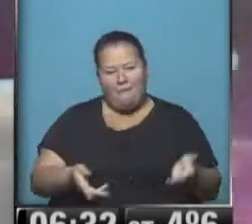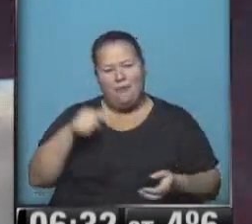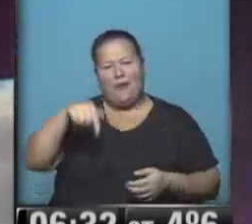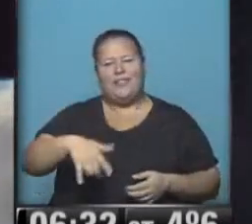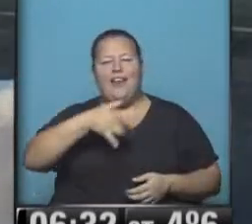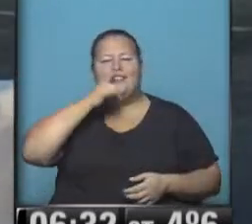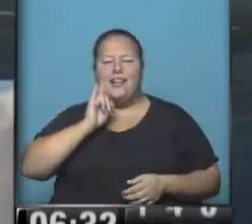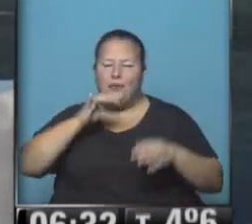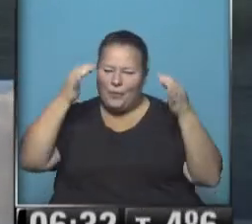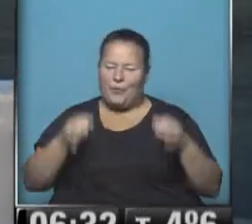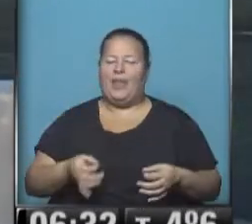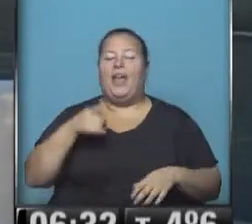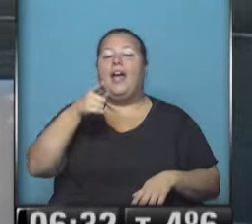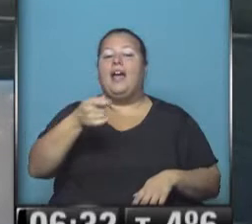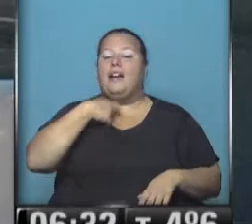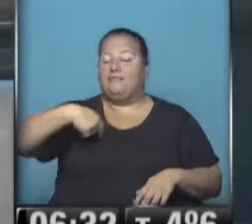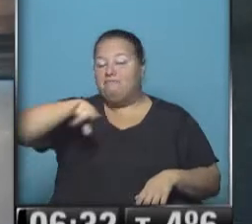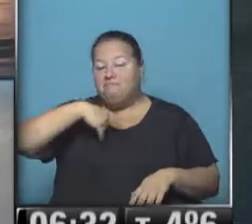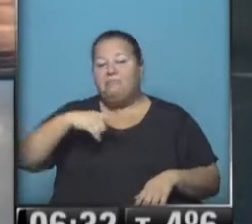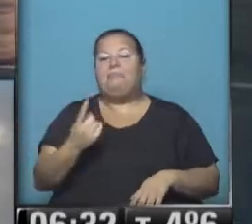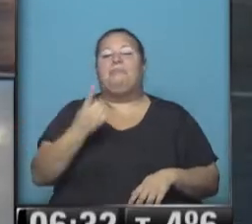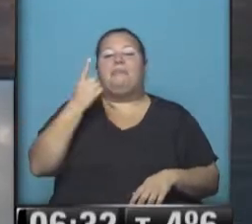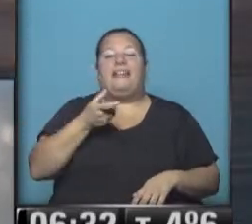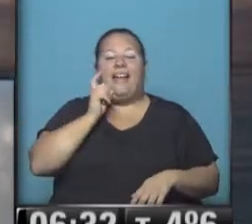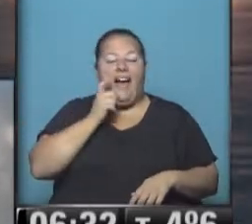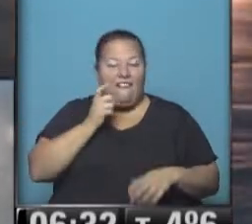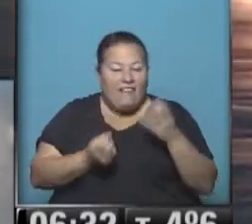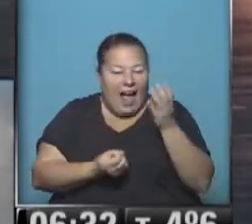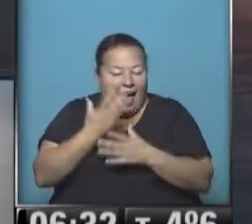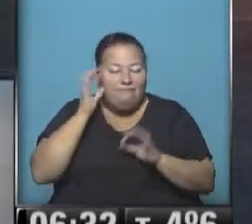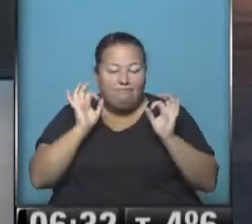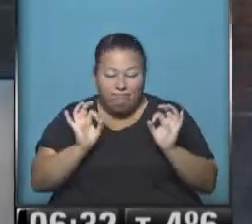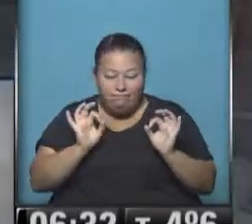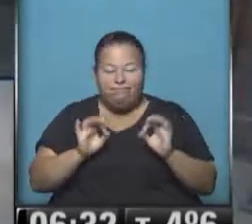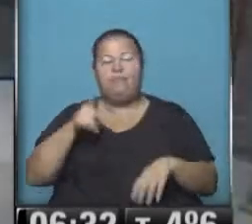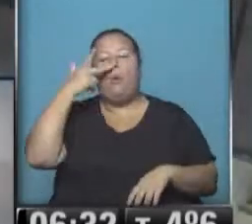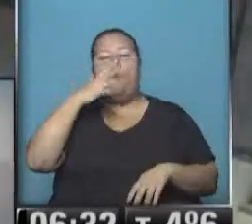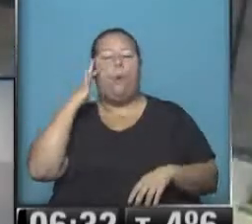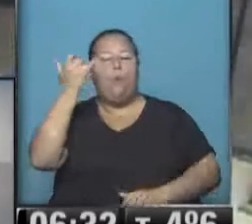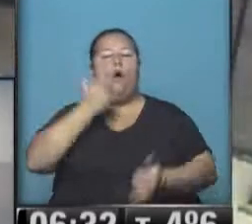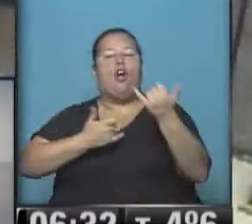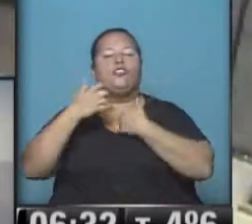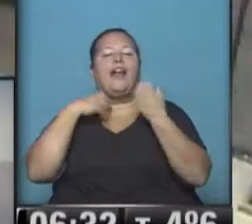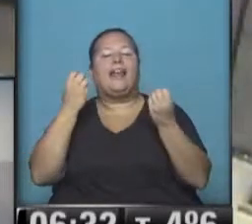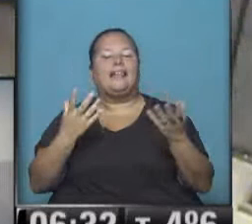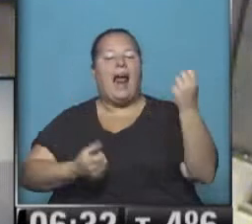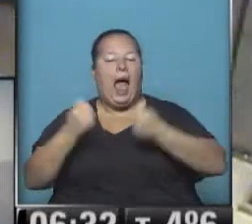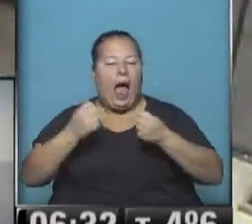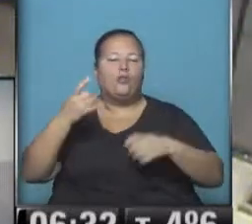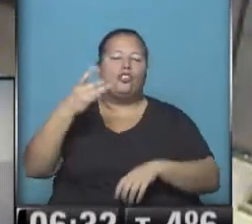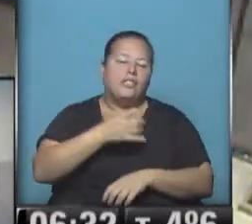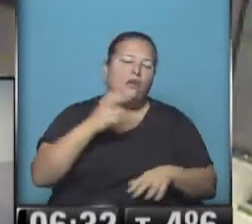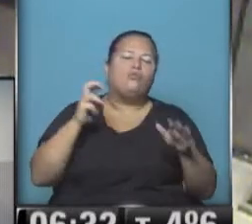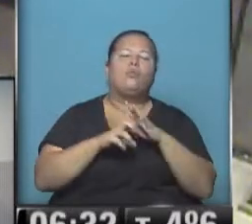corresponde. Que mientras tomamos el primer cafecito de la mañana. Hugo Palamara nos cuenta el tránsito y los servicios.